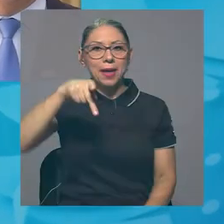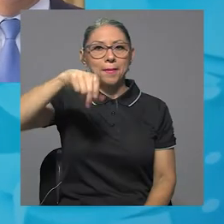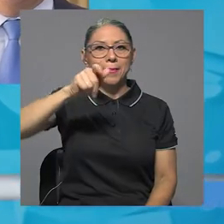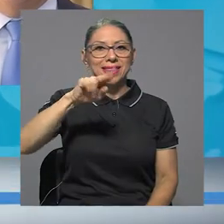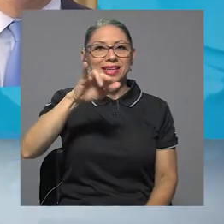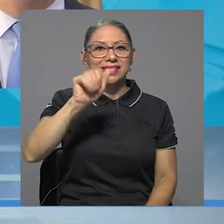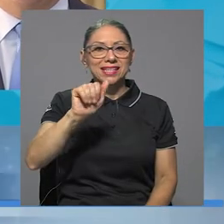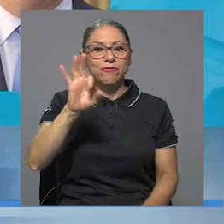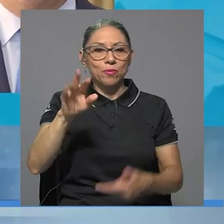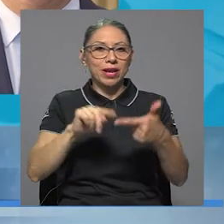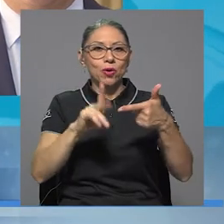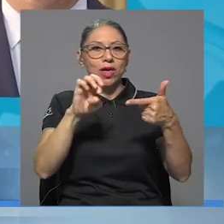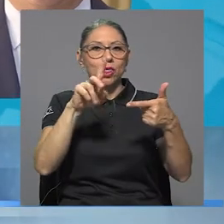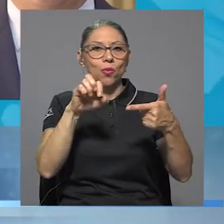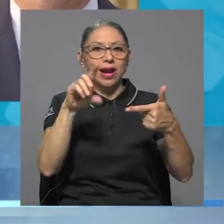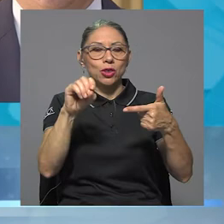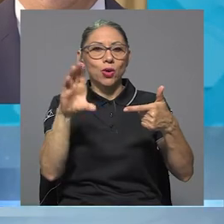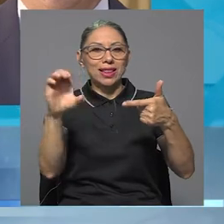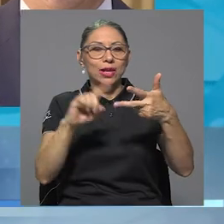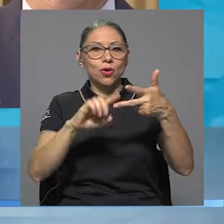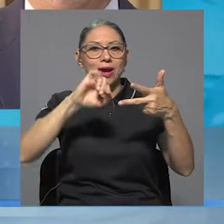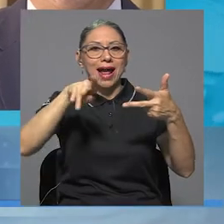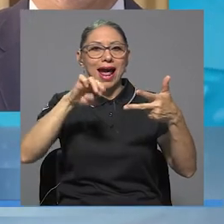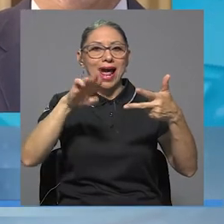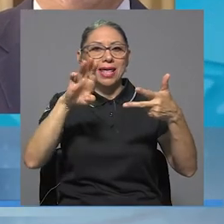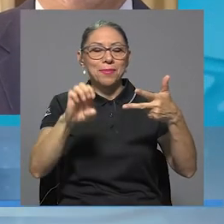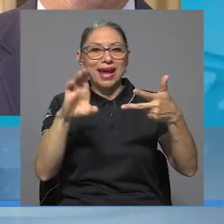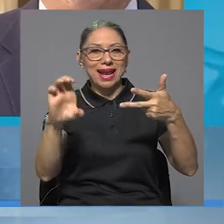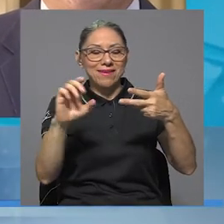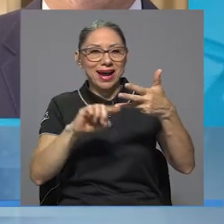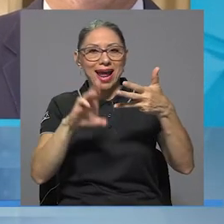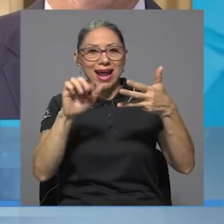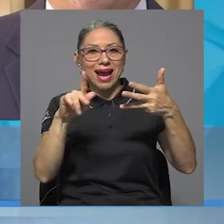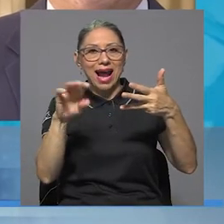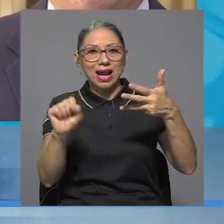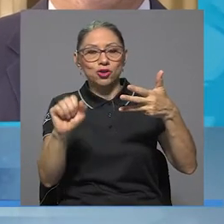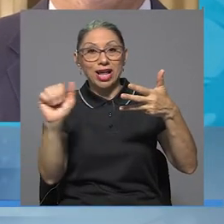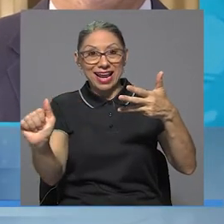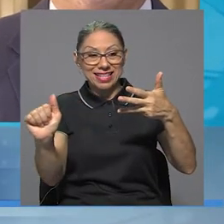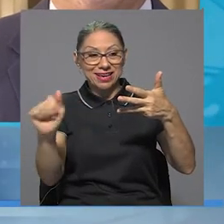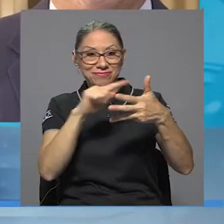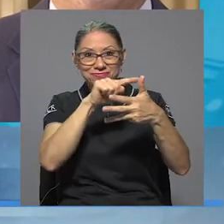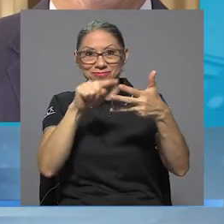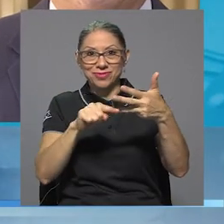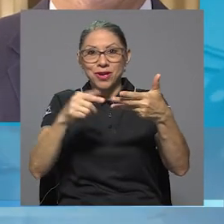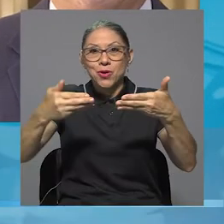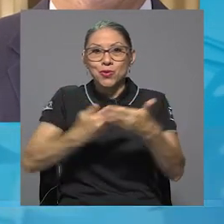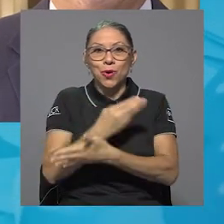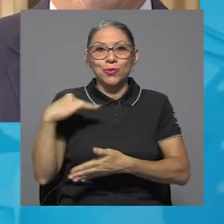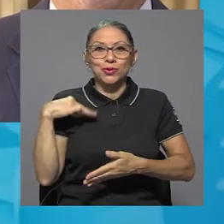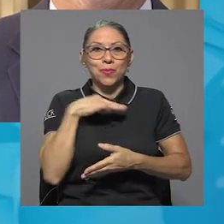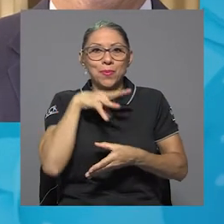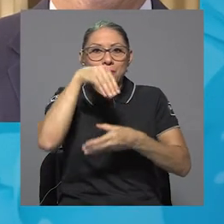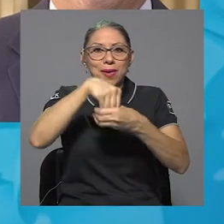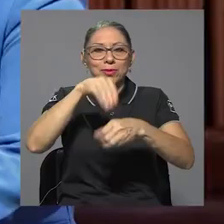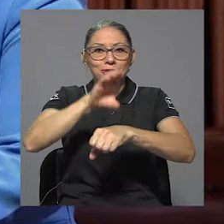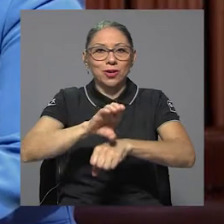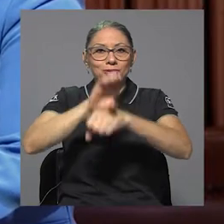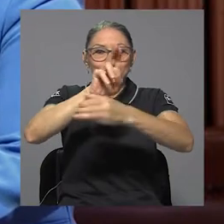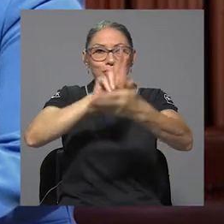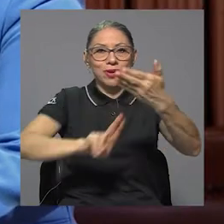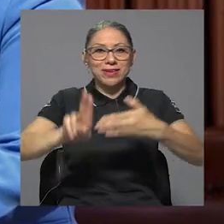Patricia Fumero, Eduardo Calderón, Jaime Caravaca y Carlos Araya son los nuevos miembros del Consejo Universitario.